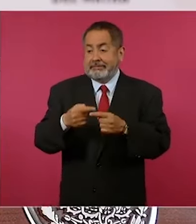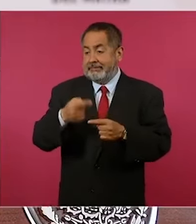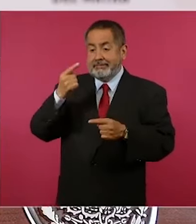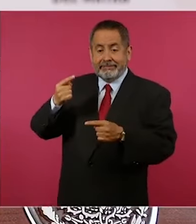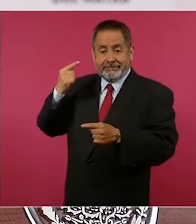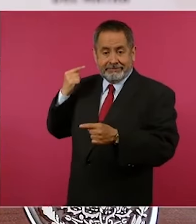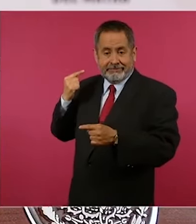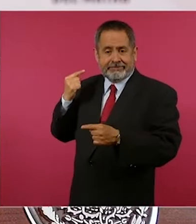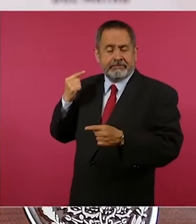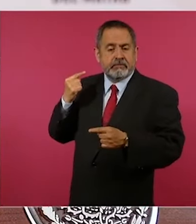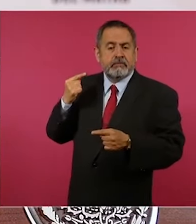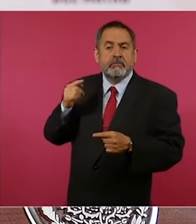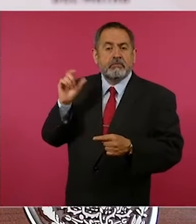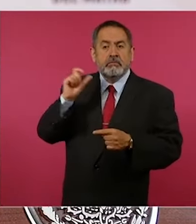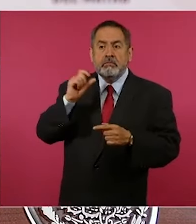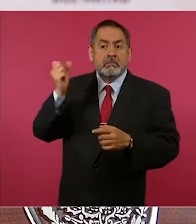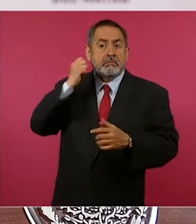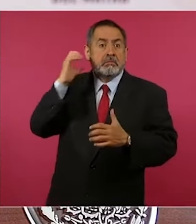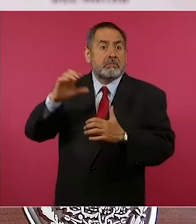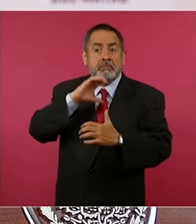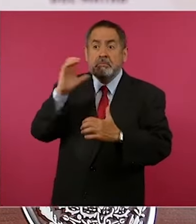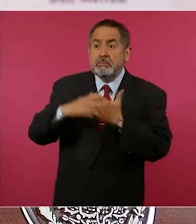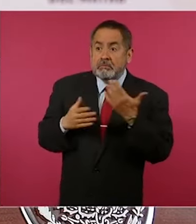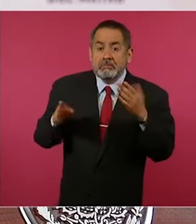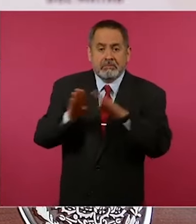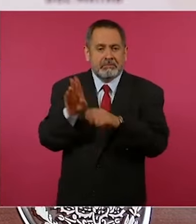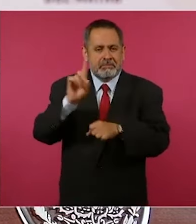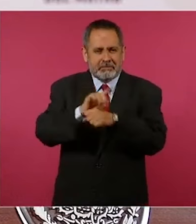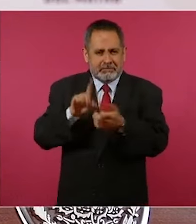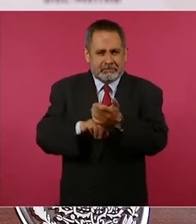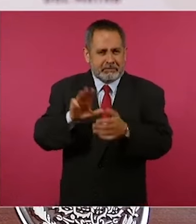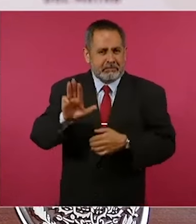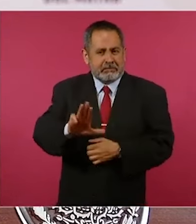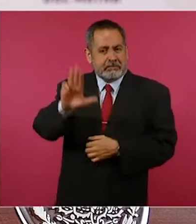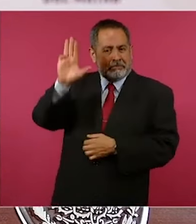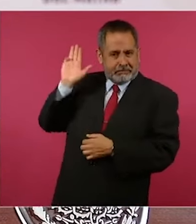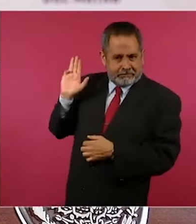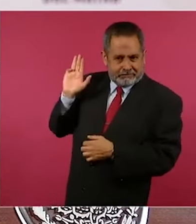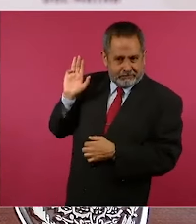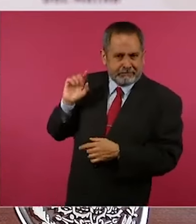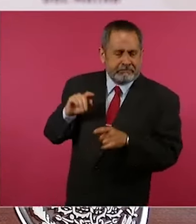cómo estaban aquí.